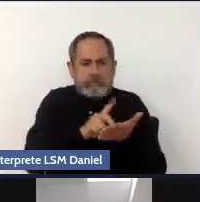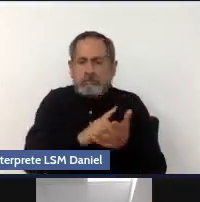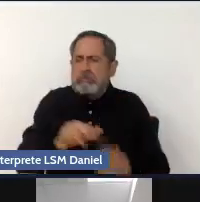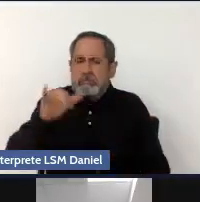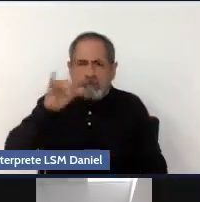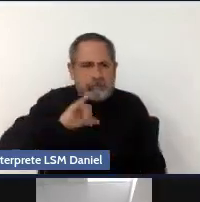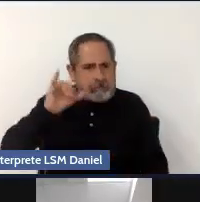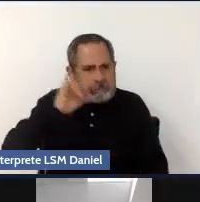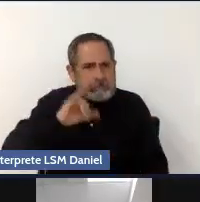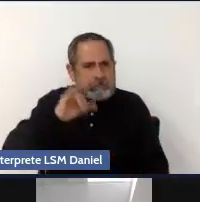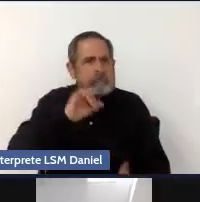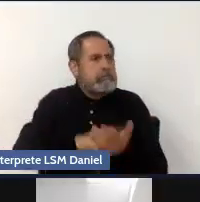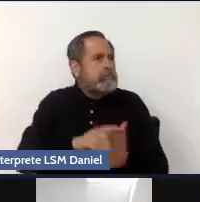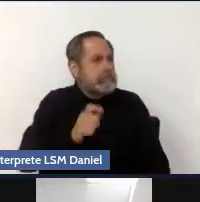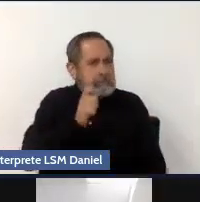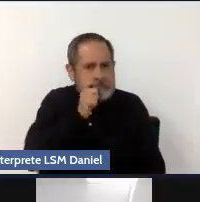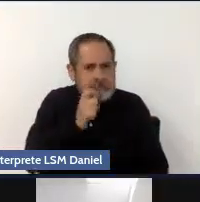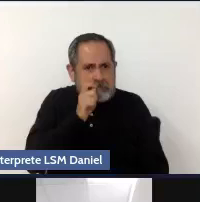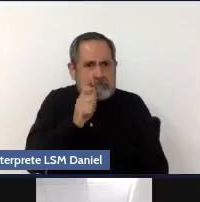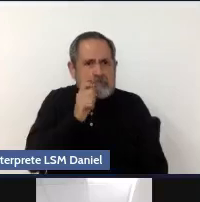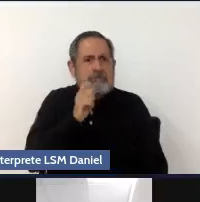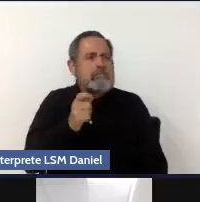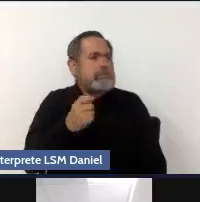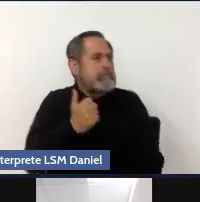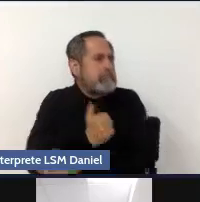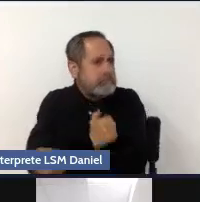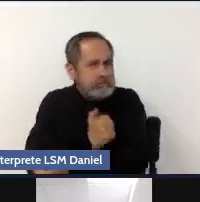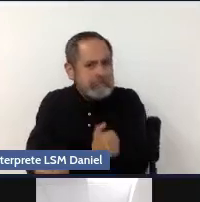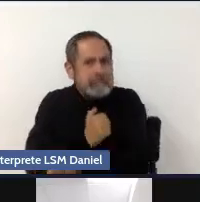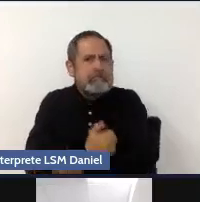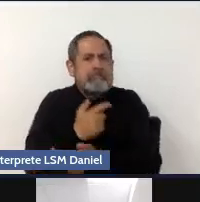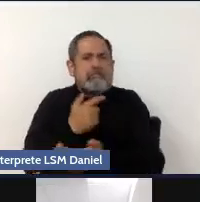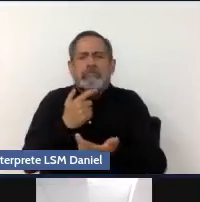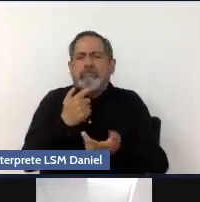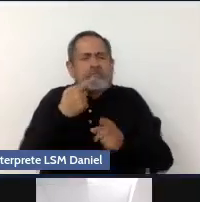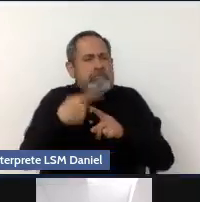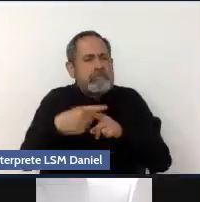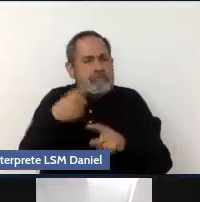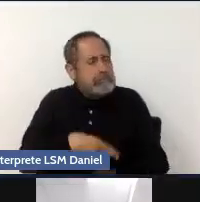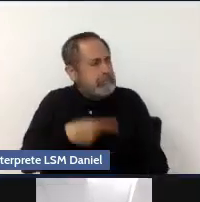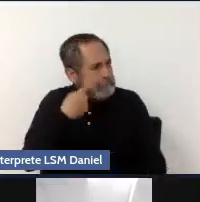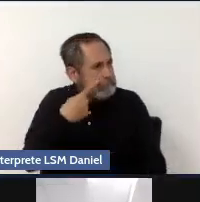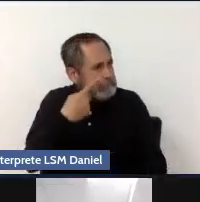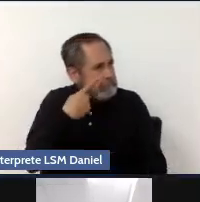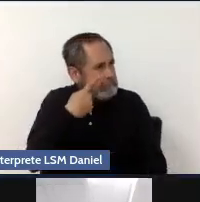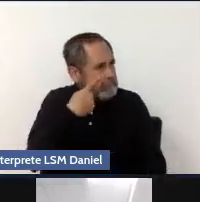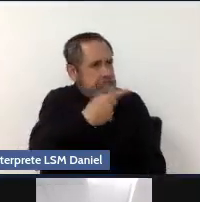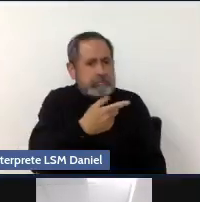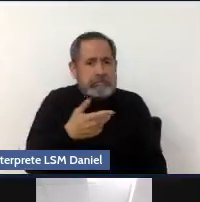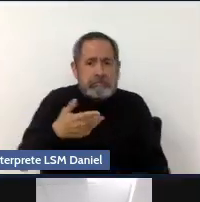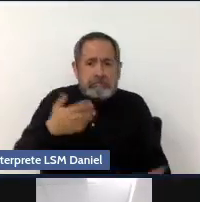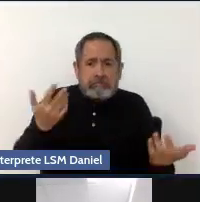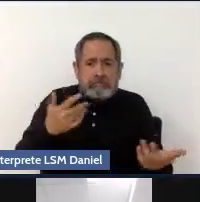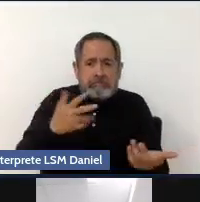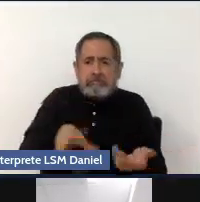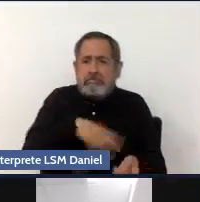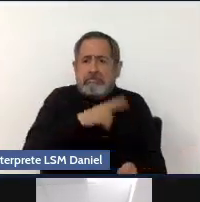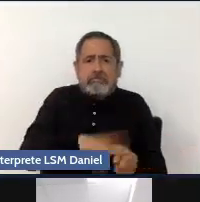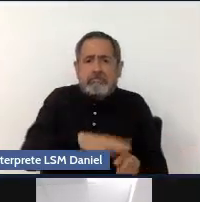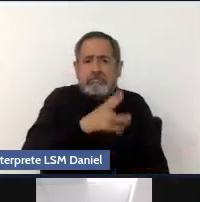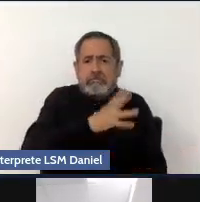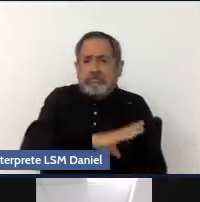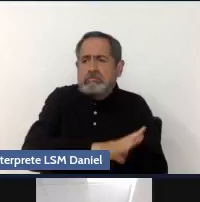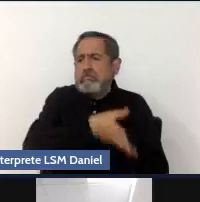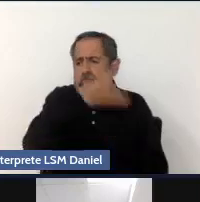cualquier otra sustancia está presente de manera cotidiana, pues, las personas o